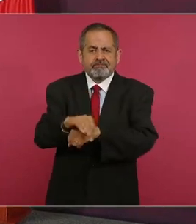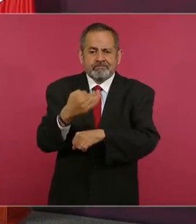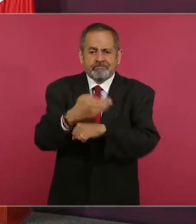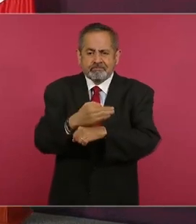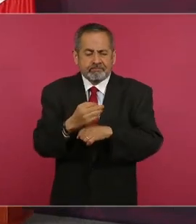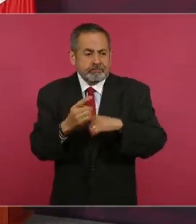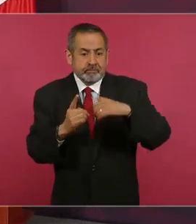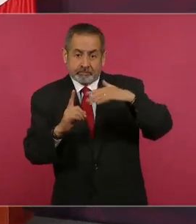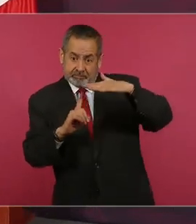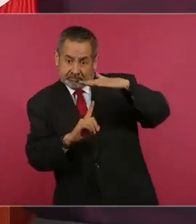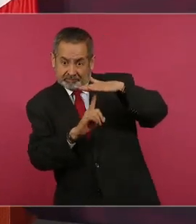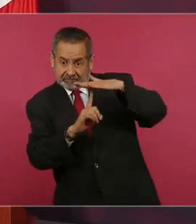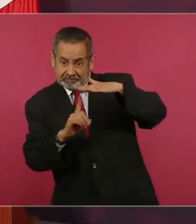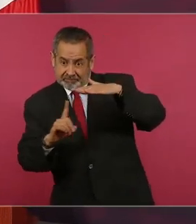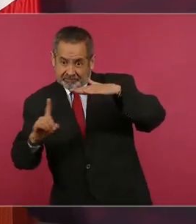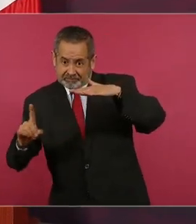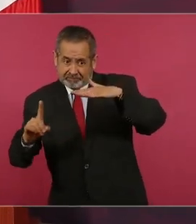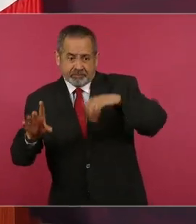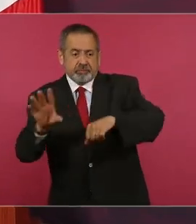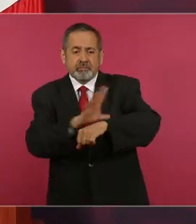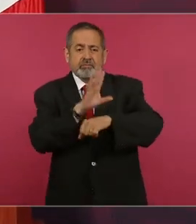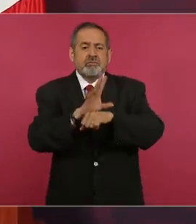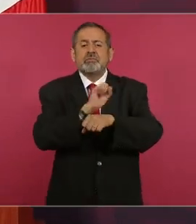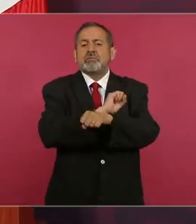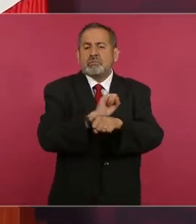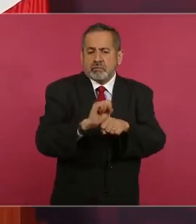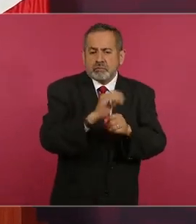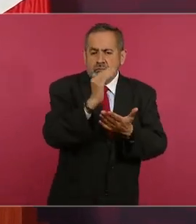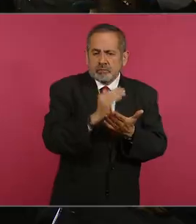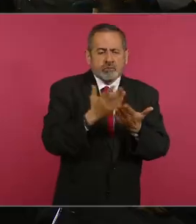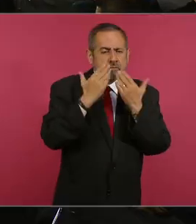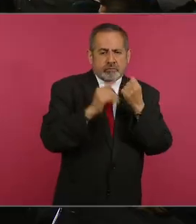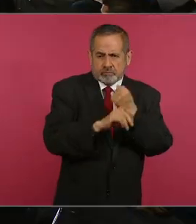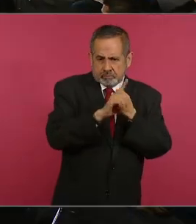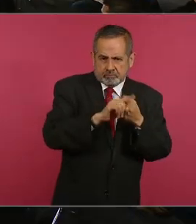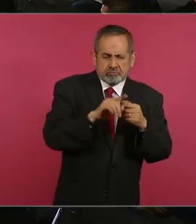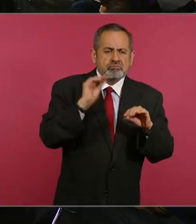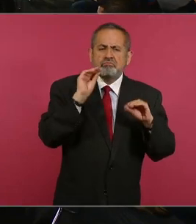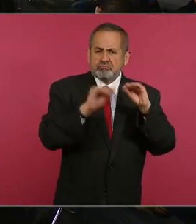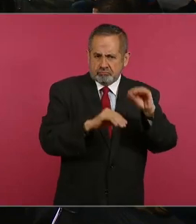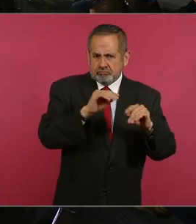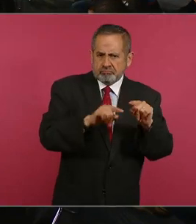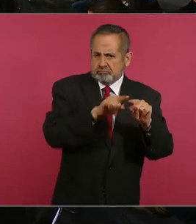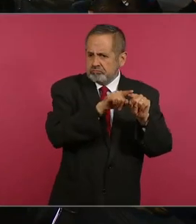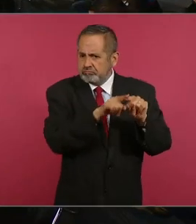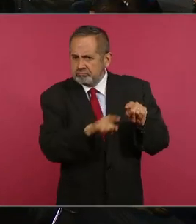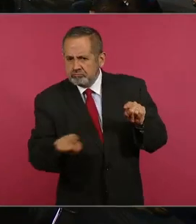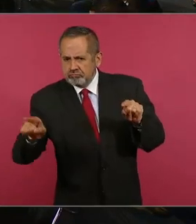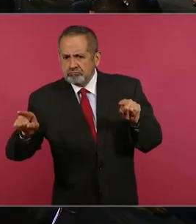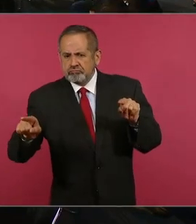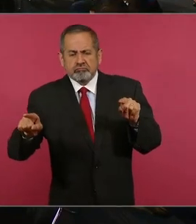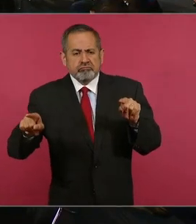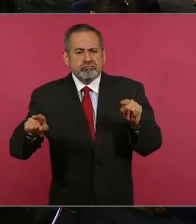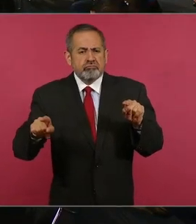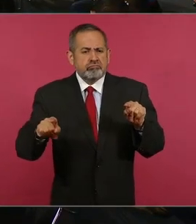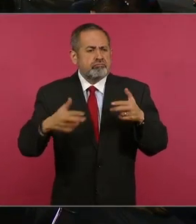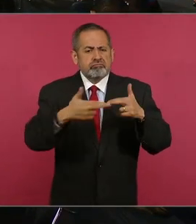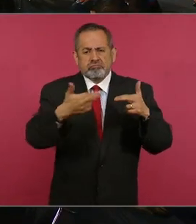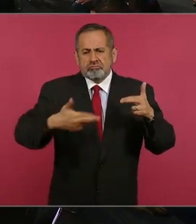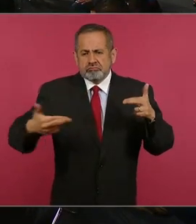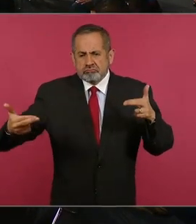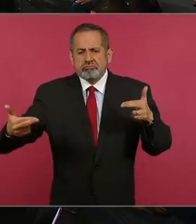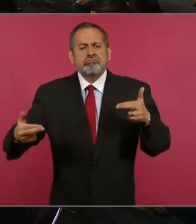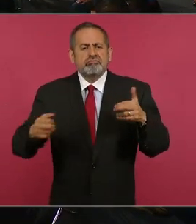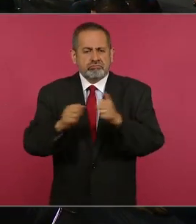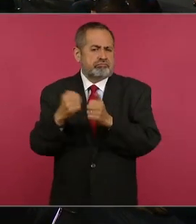El poste en baja tensión no tiene tanto problema porque corremos las acometidas por abajo con poste o sin poste en esa medida